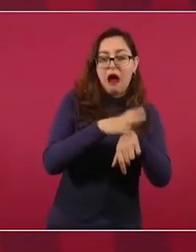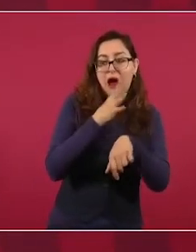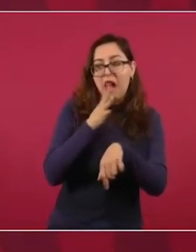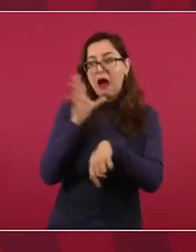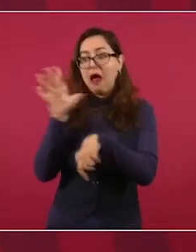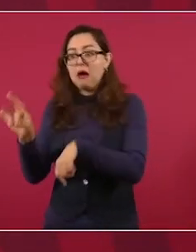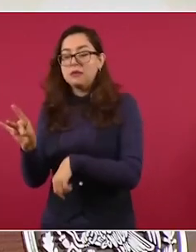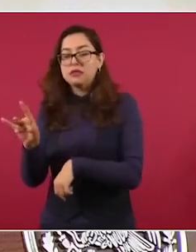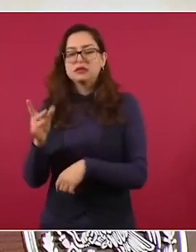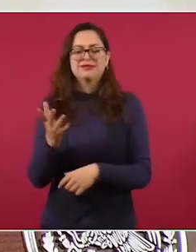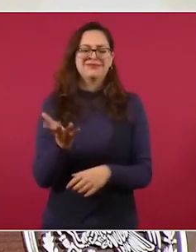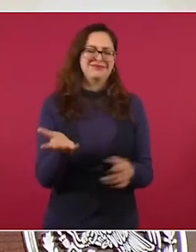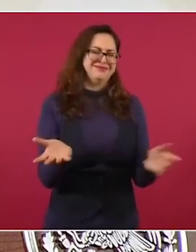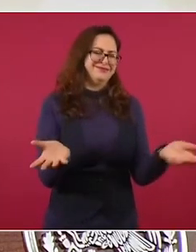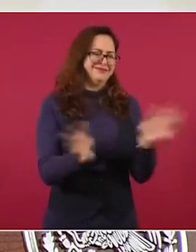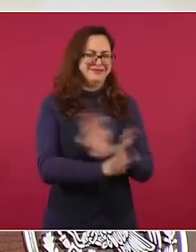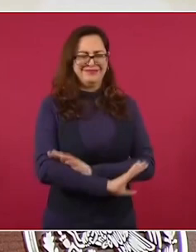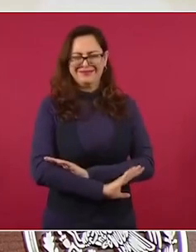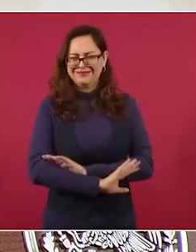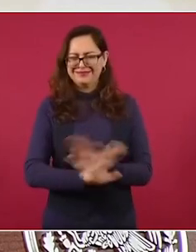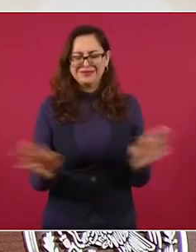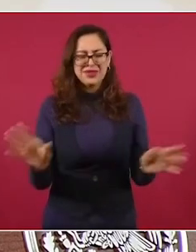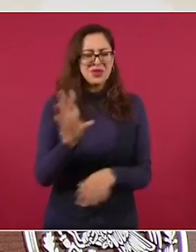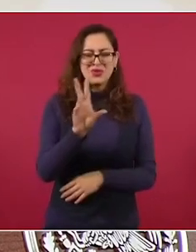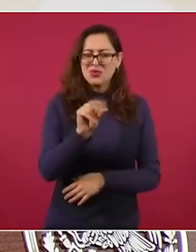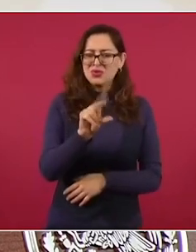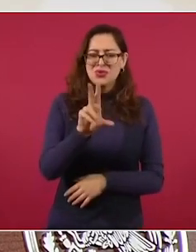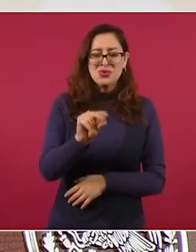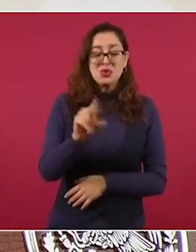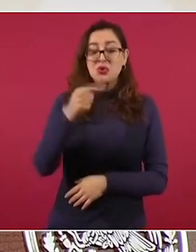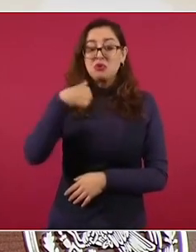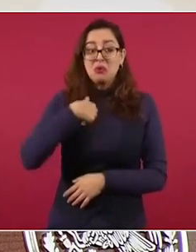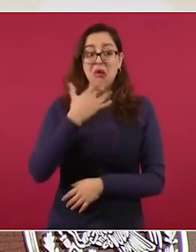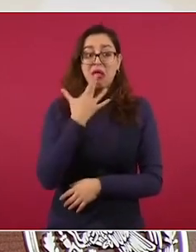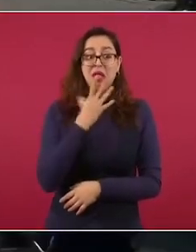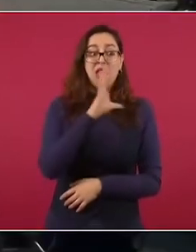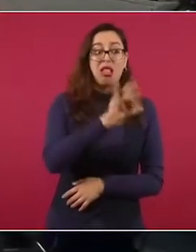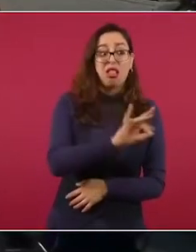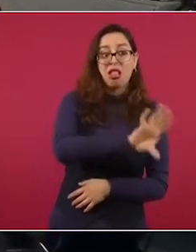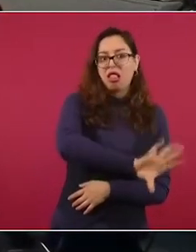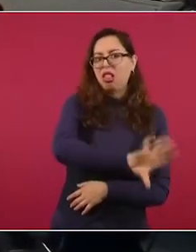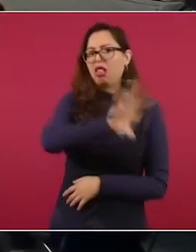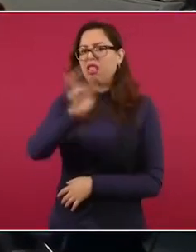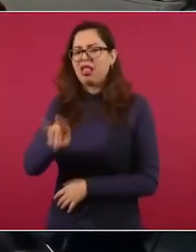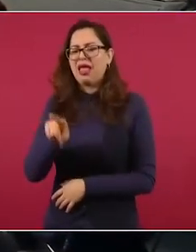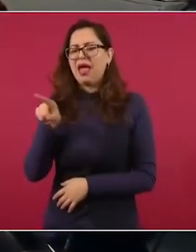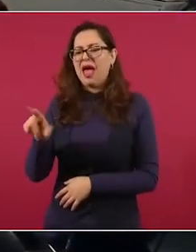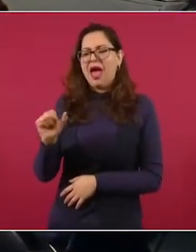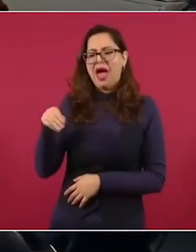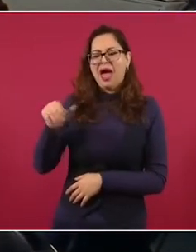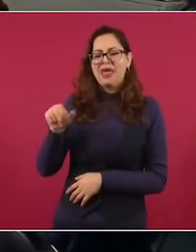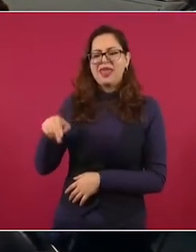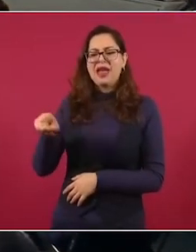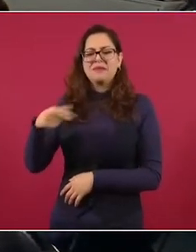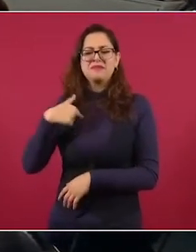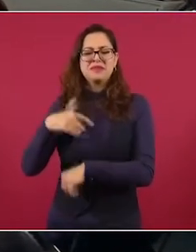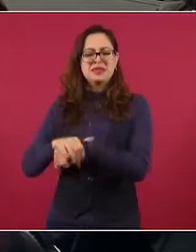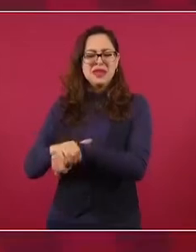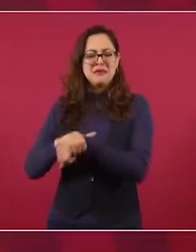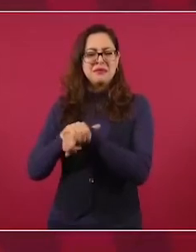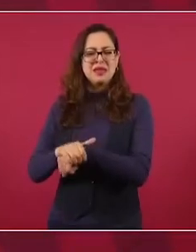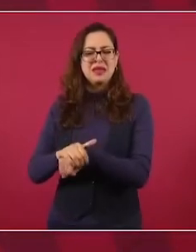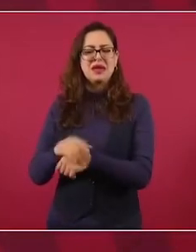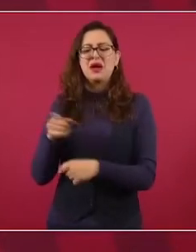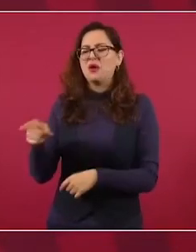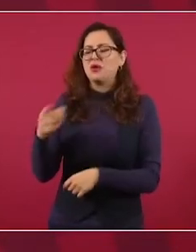mensaje, ni tengo palomas mensajeras. Adán es mi amigo y además es secretario de